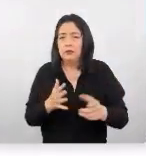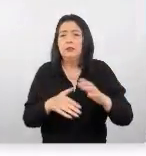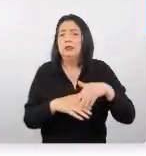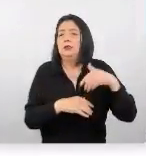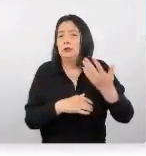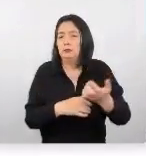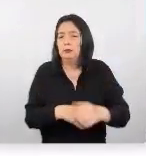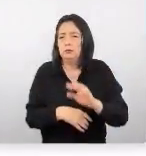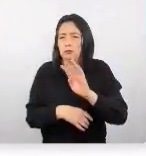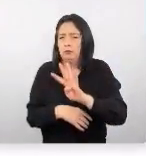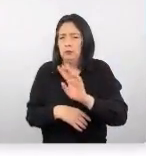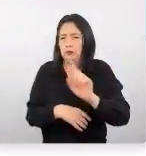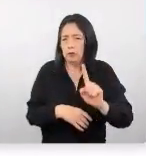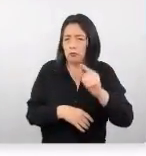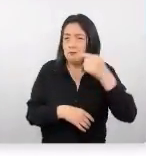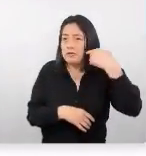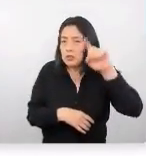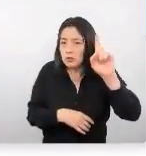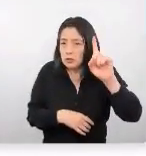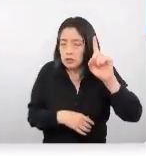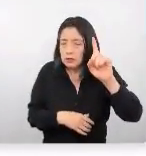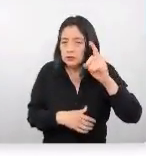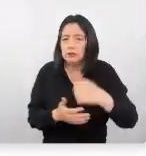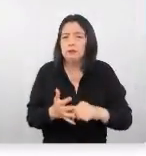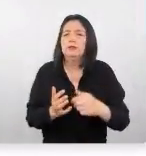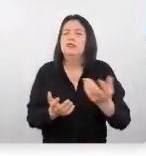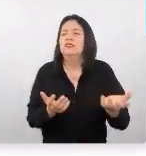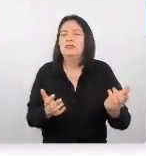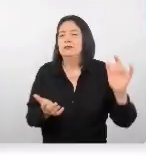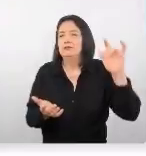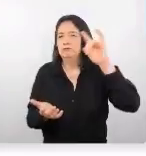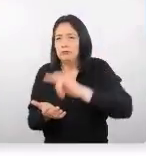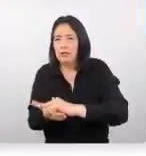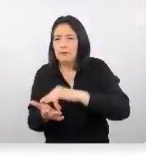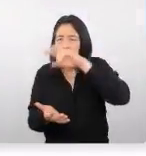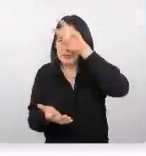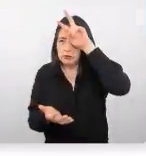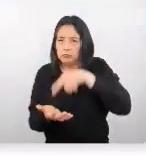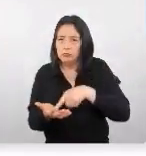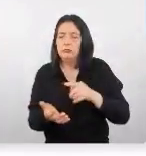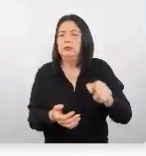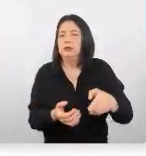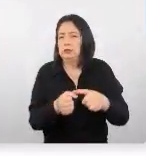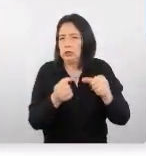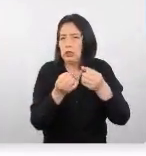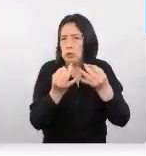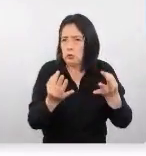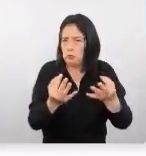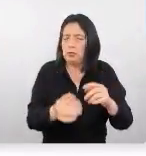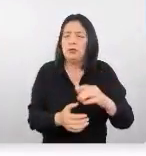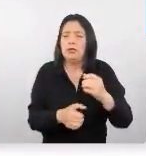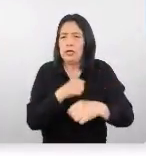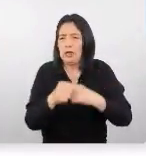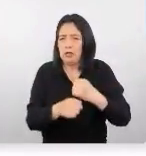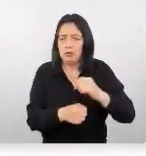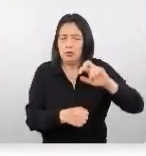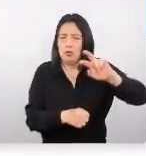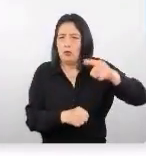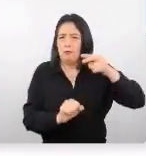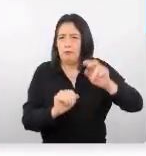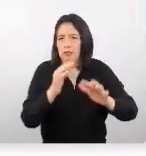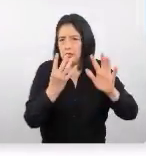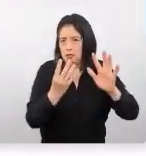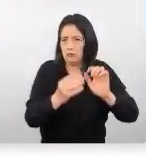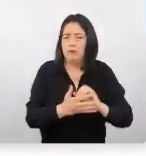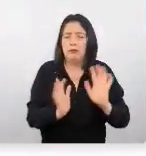luego 41, 41 millones visitaban nuestro país. Esta era la cifra en 2019. De